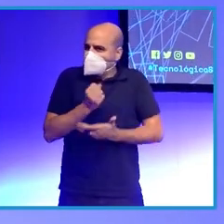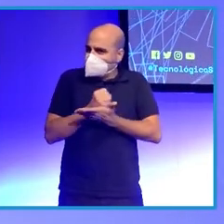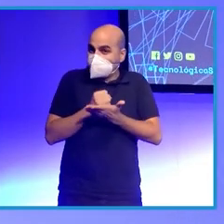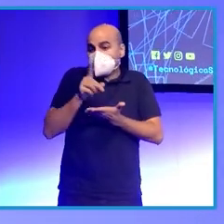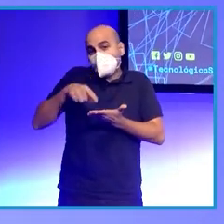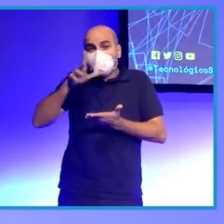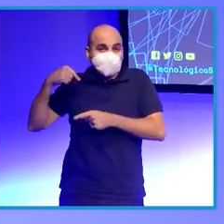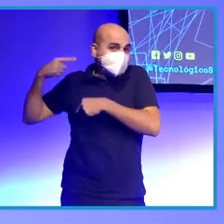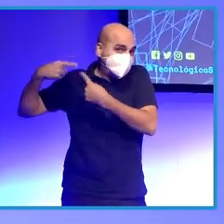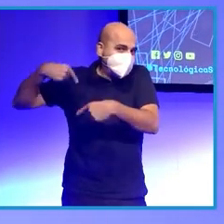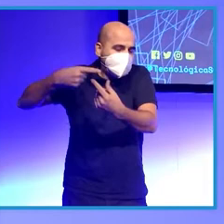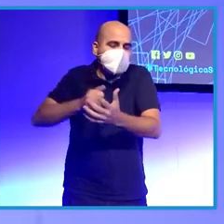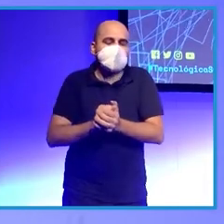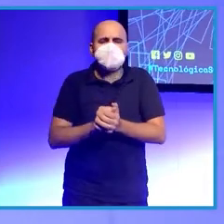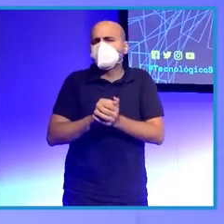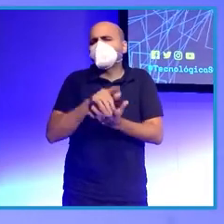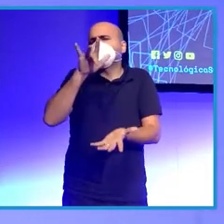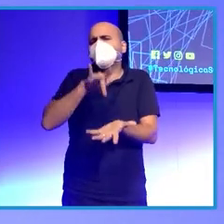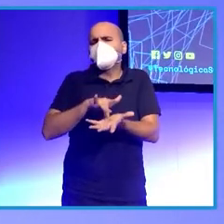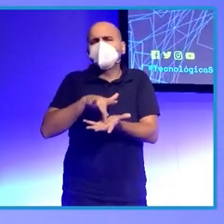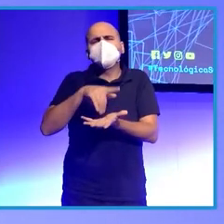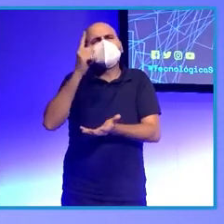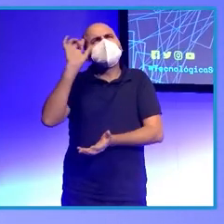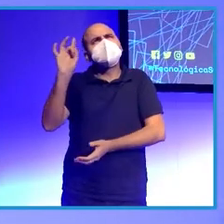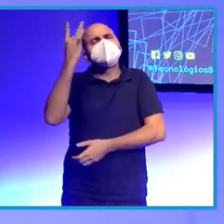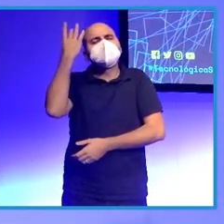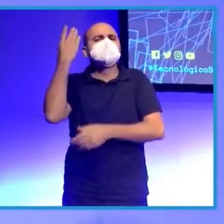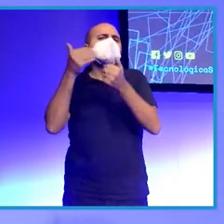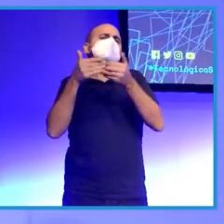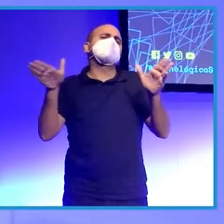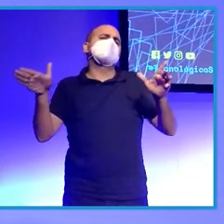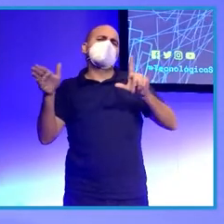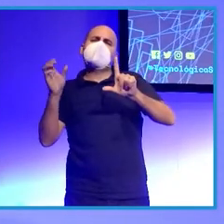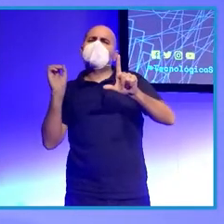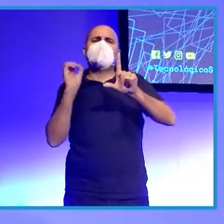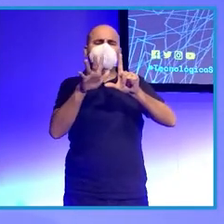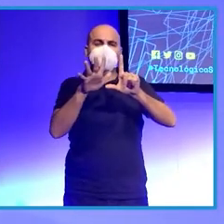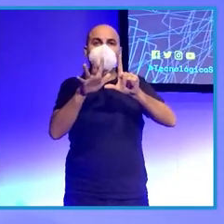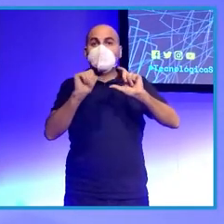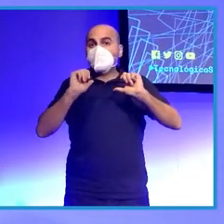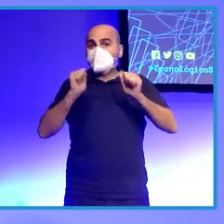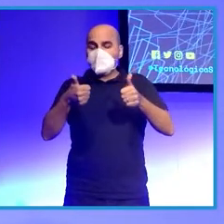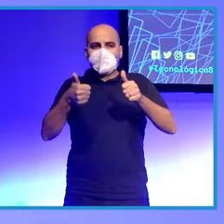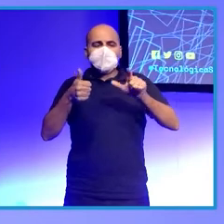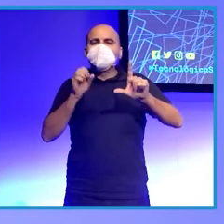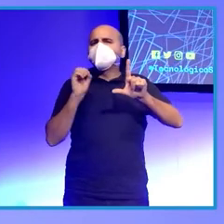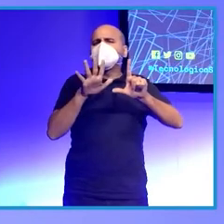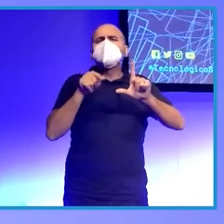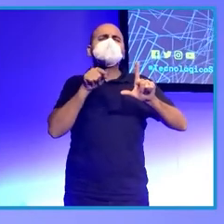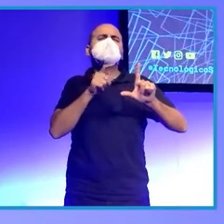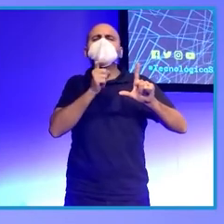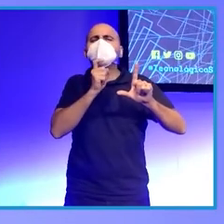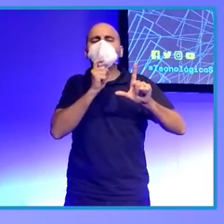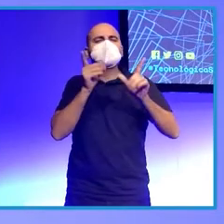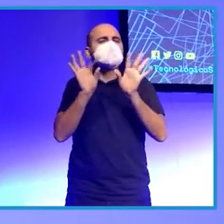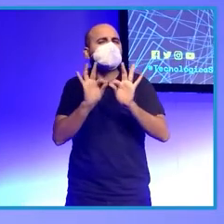abrir un blog. El espacio con información de nutrición y salud destacó desde el principio por su estilo sencillo, espontáneo y veraz,